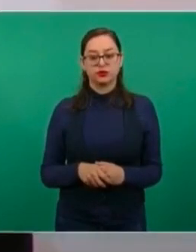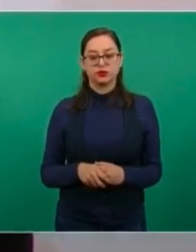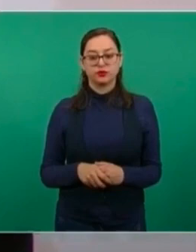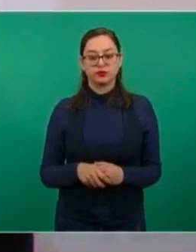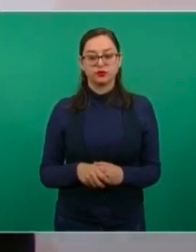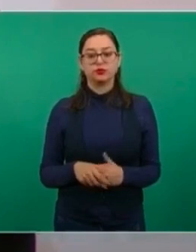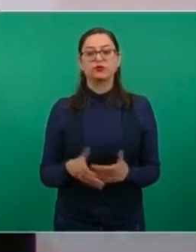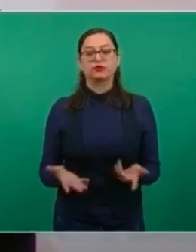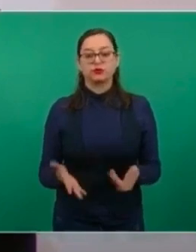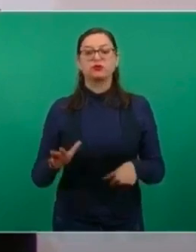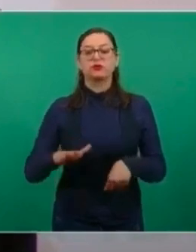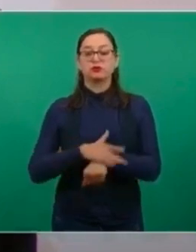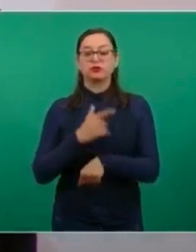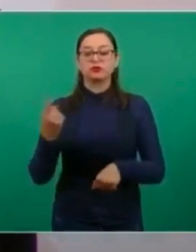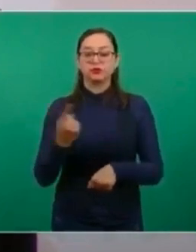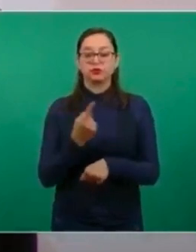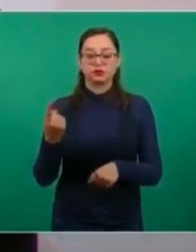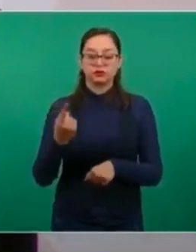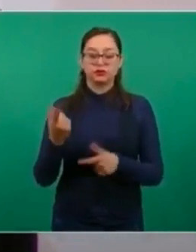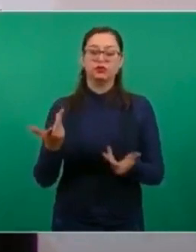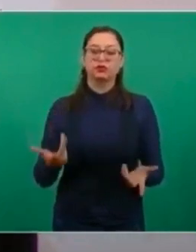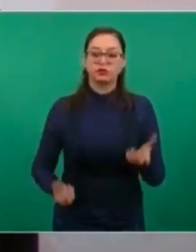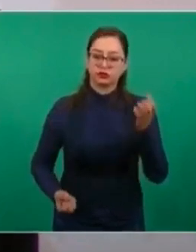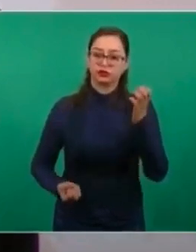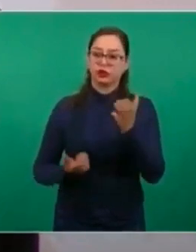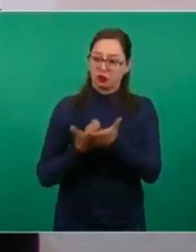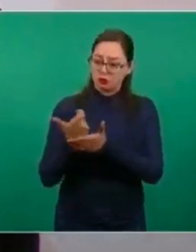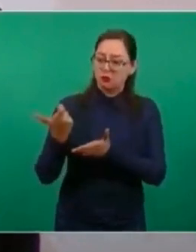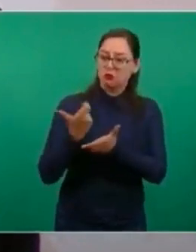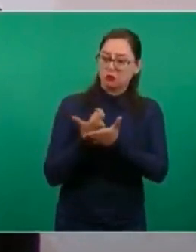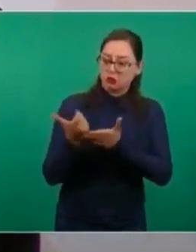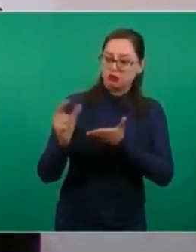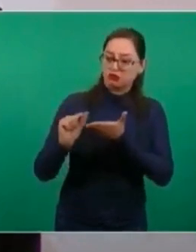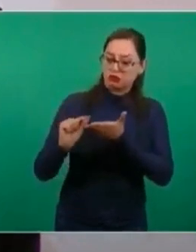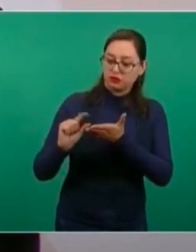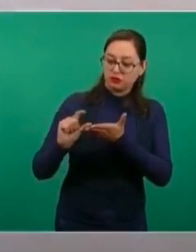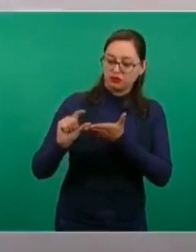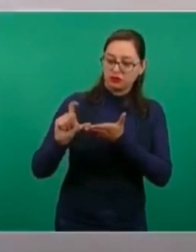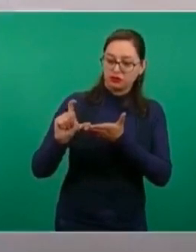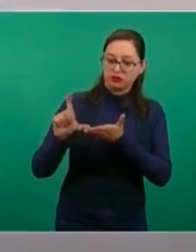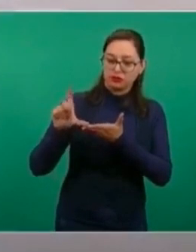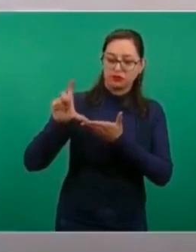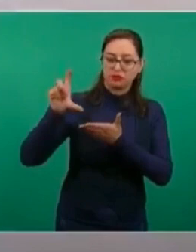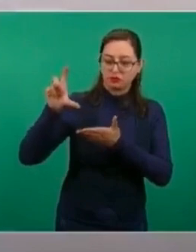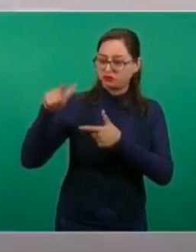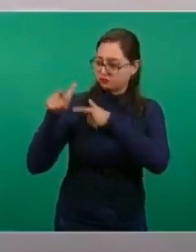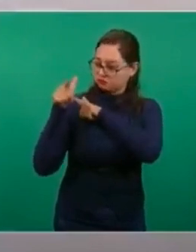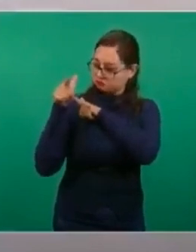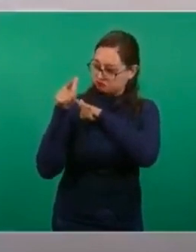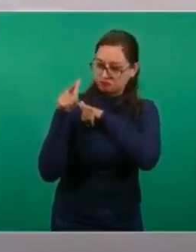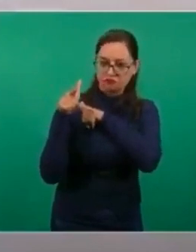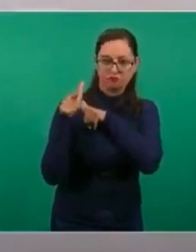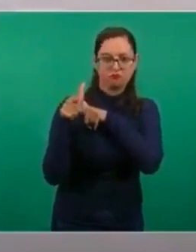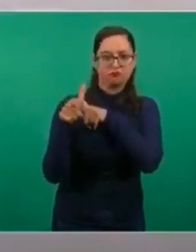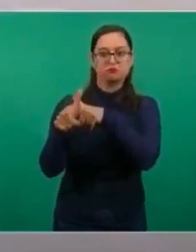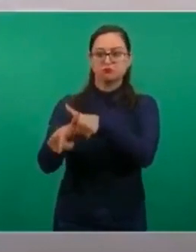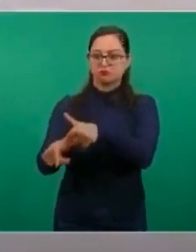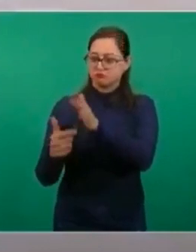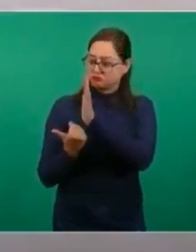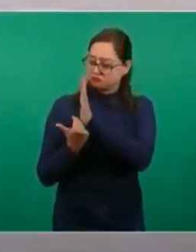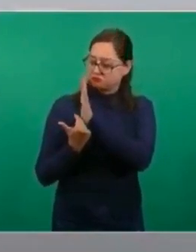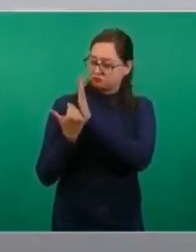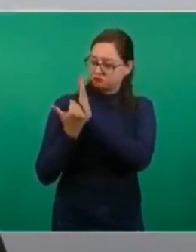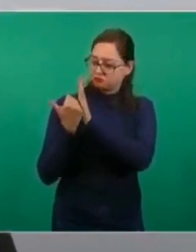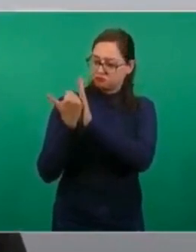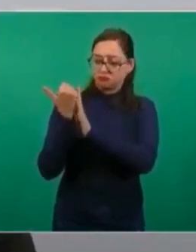se ha mantenido una política de aumento al salario mínimo, que es algo justo, porque